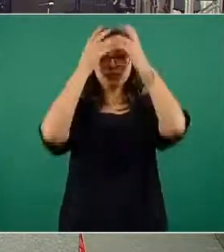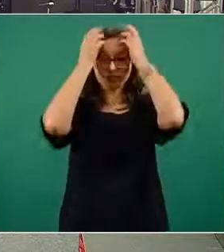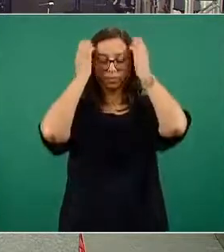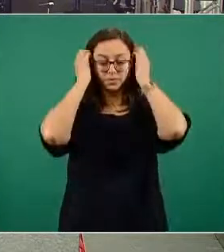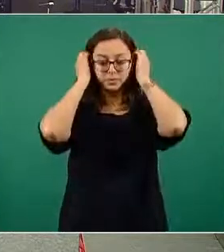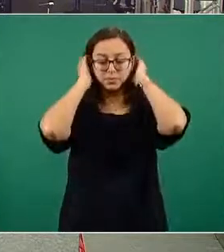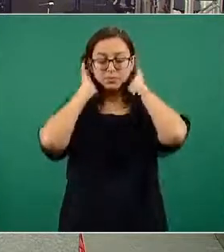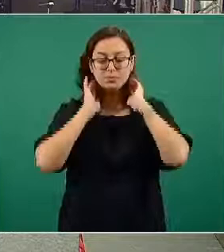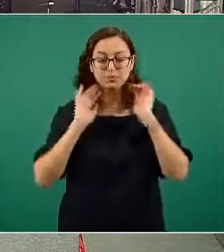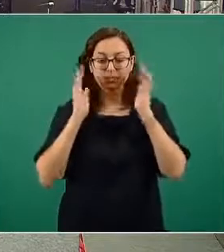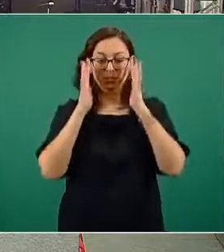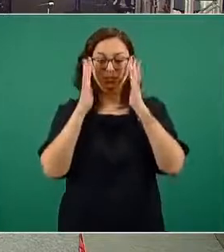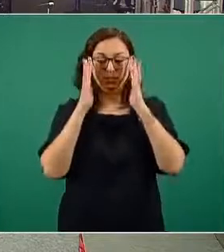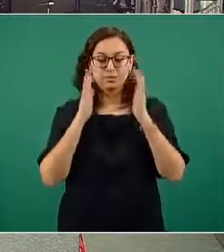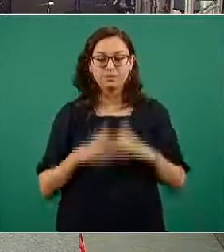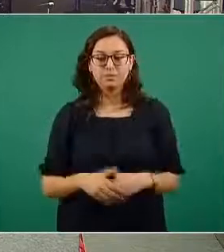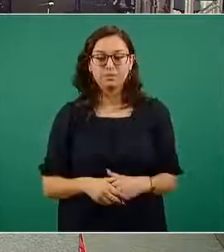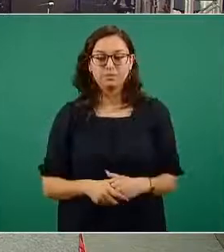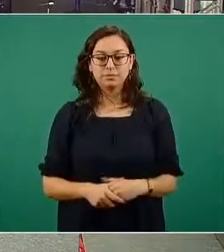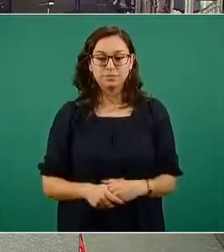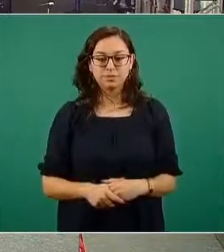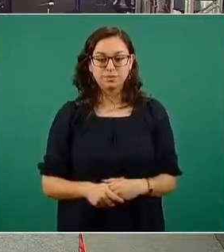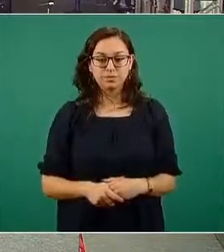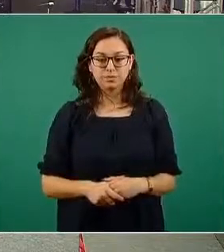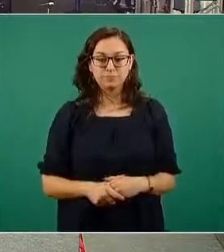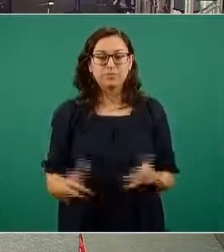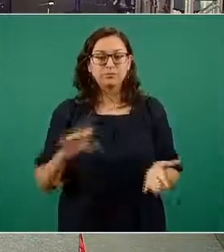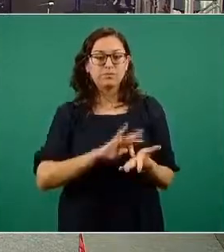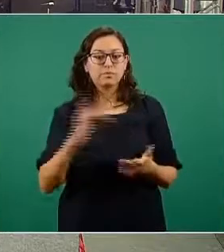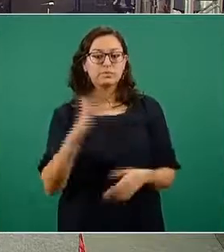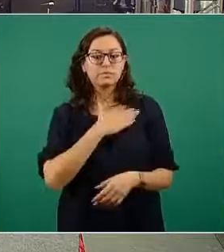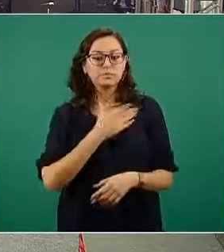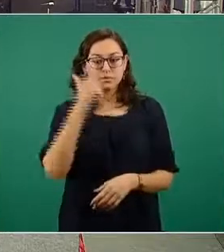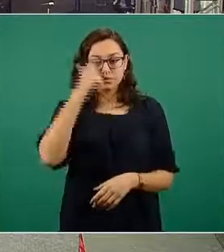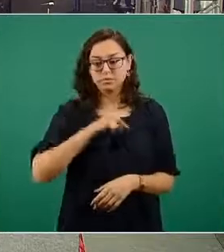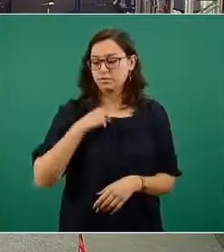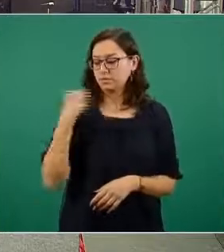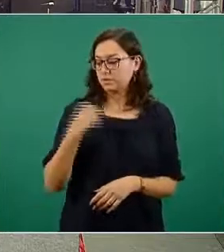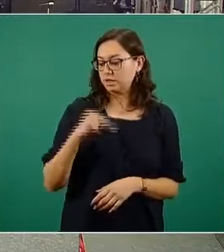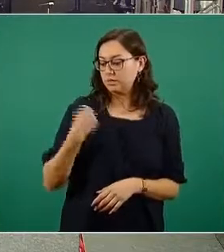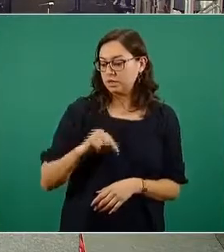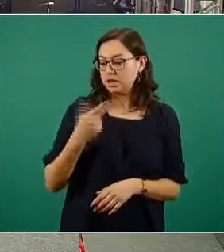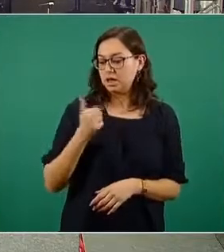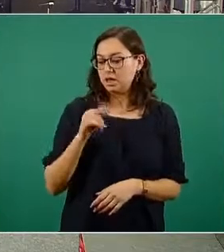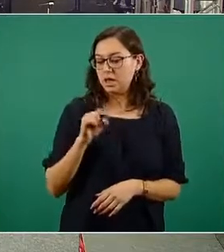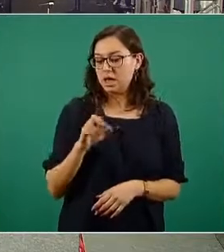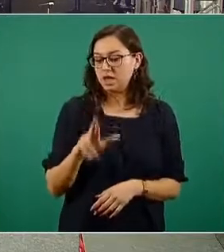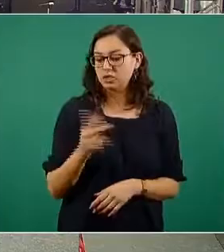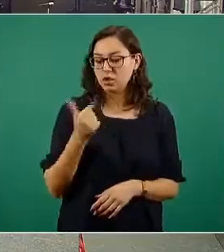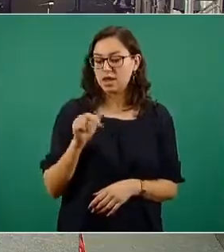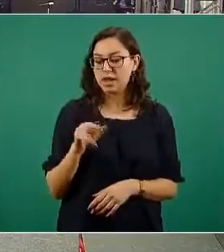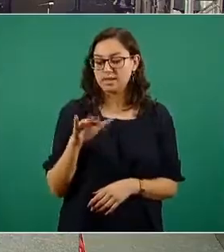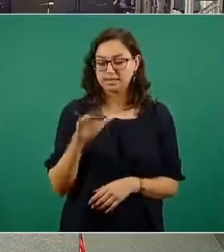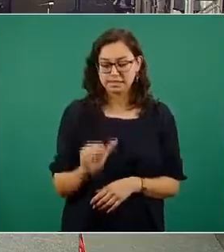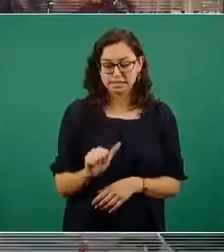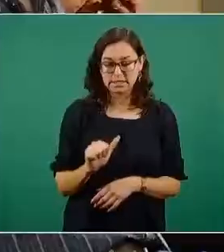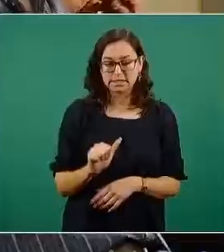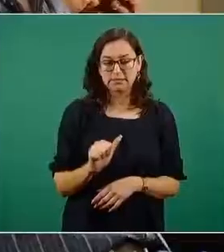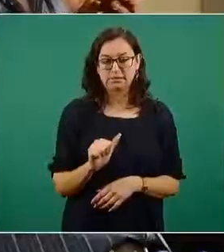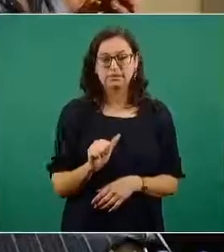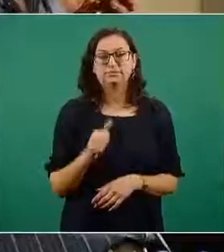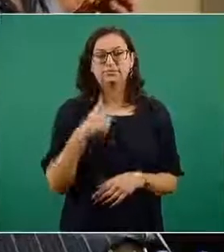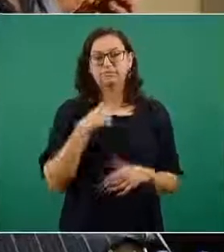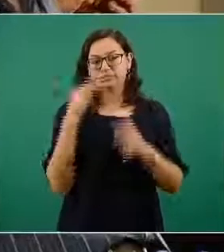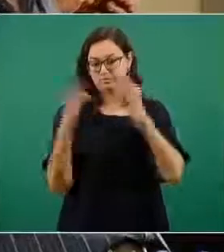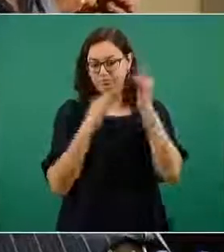por favor gracias gracias muy buenas noches Héctor García de Dario Vasto y Bruto Cantón dos preguntas una